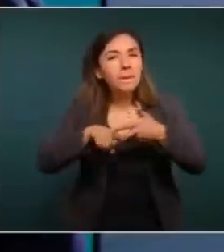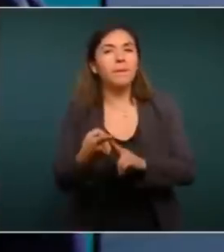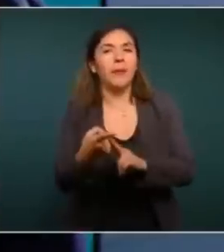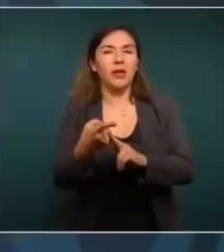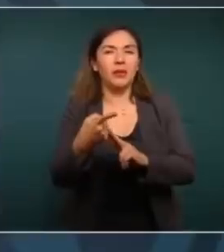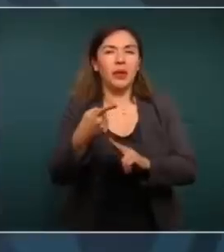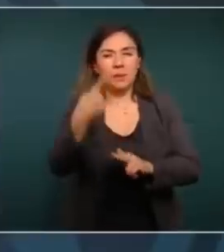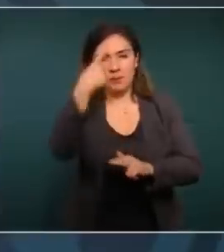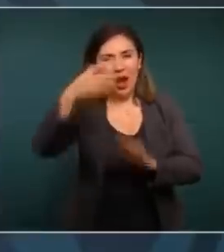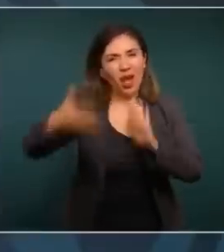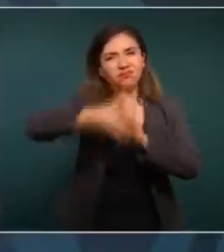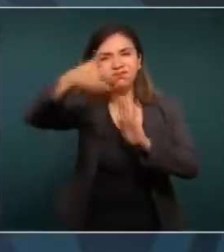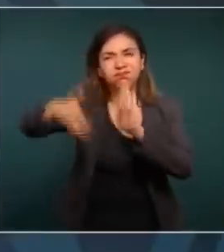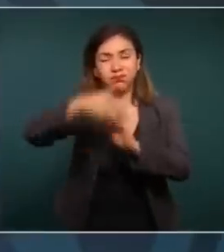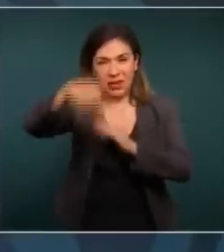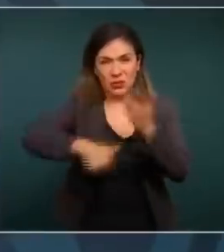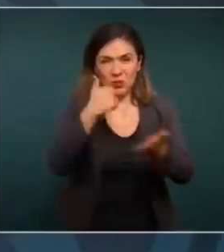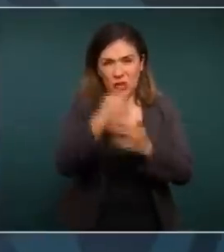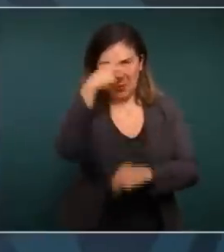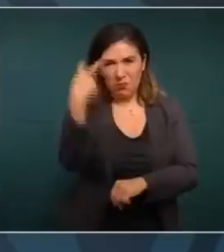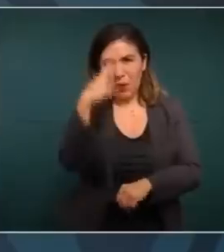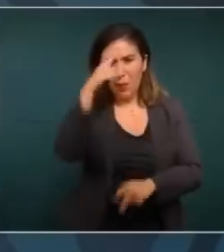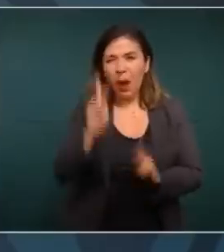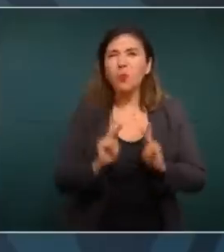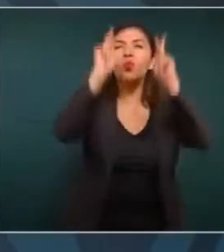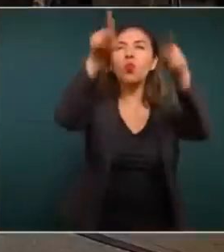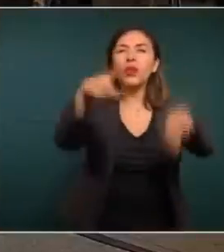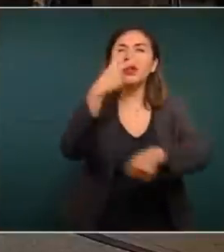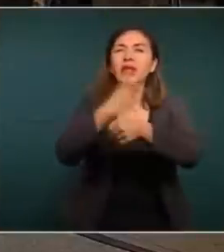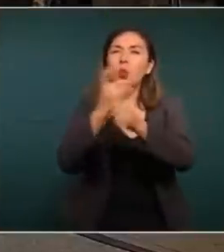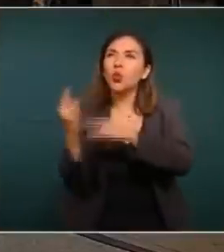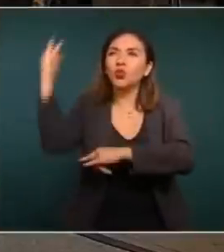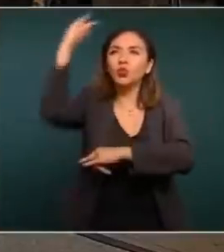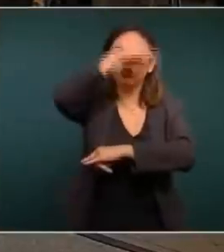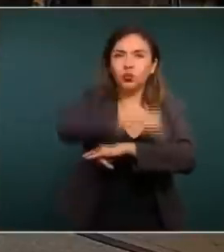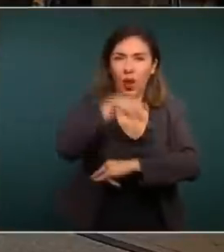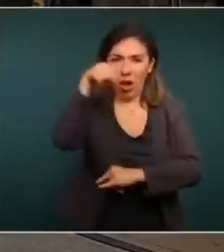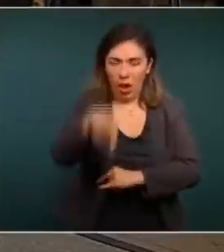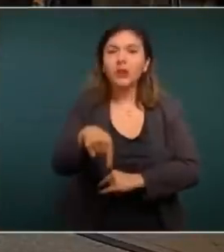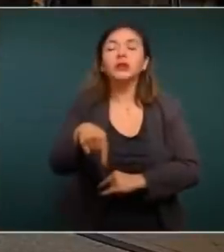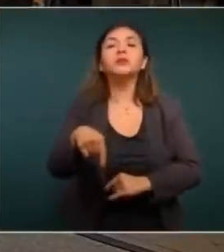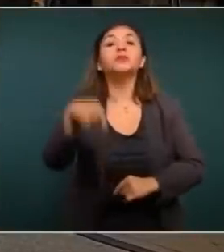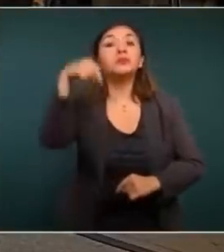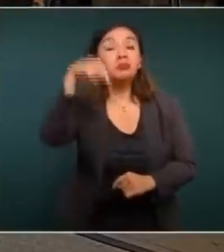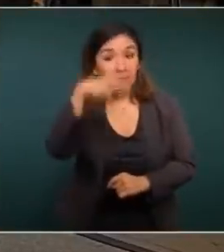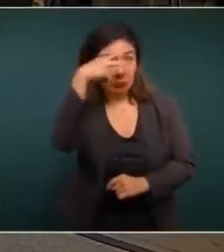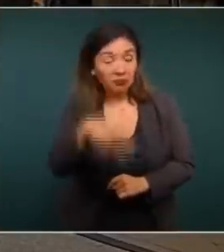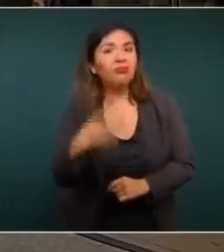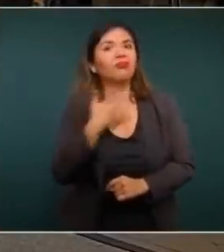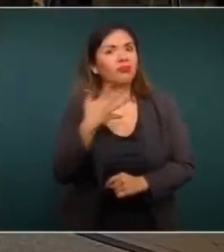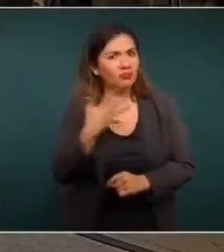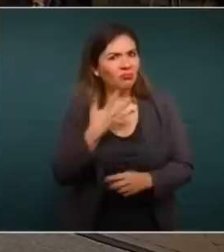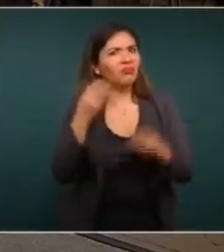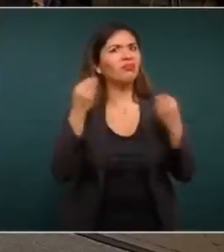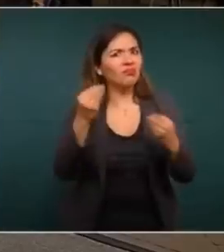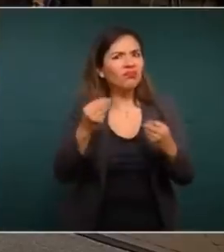la construcción aquí en la Ciudad de México de los segundos pisos, tuvimos que enfrentar la